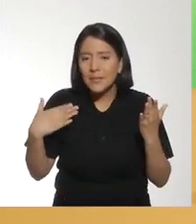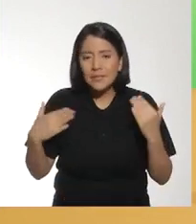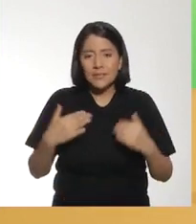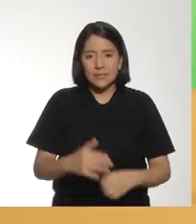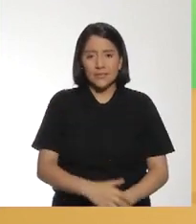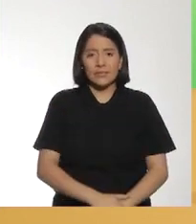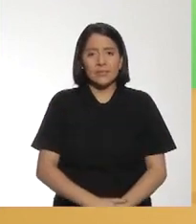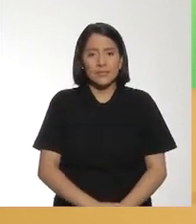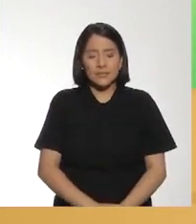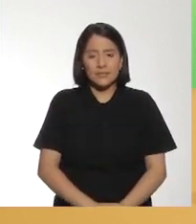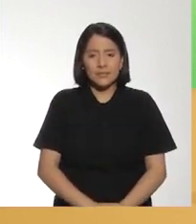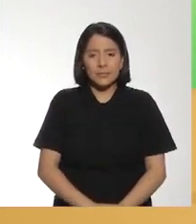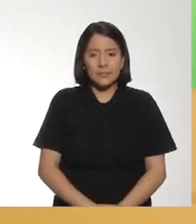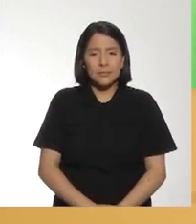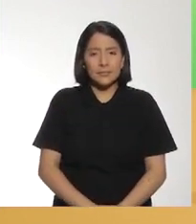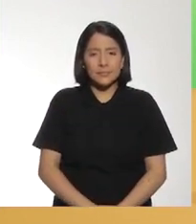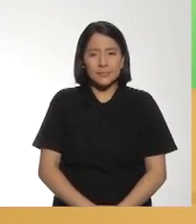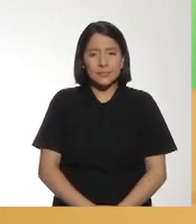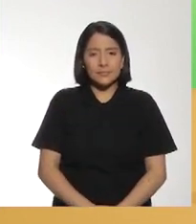¡Va!